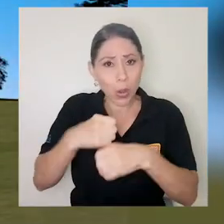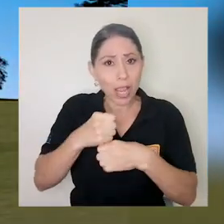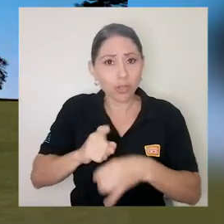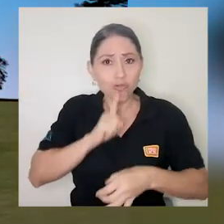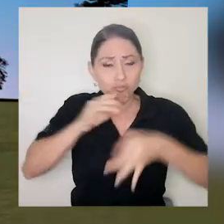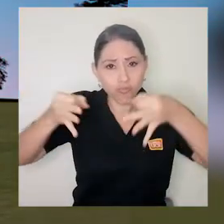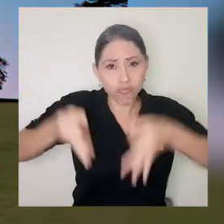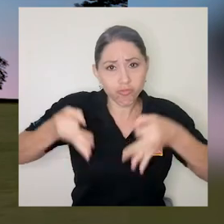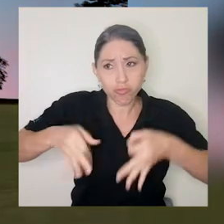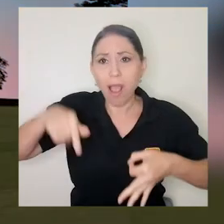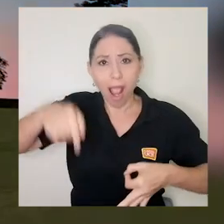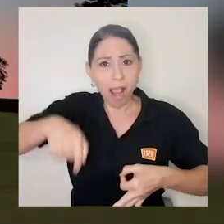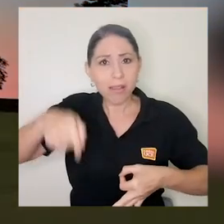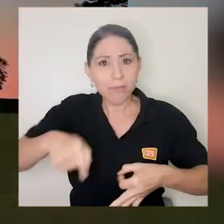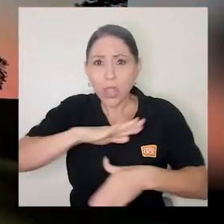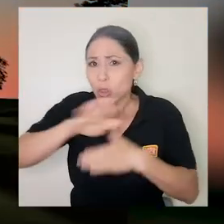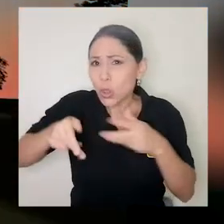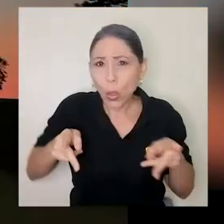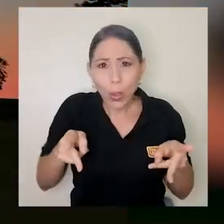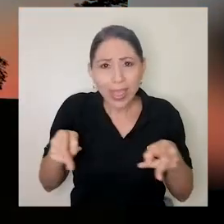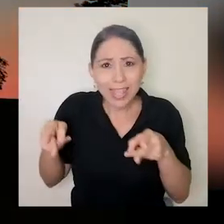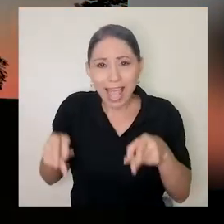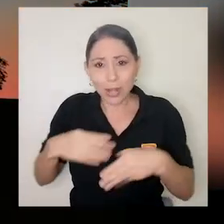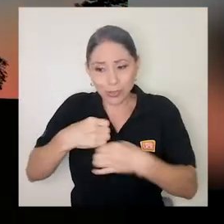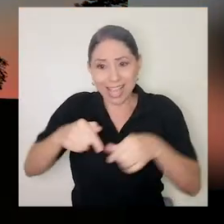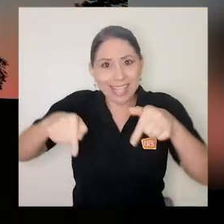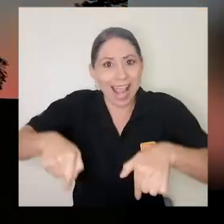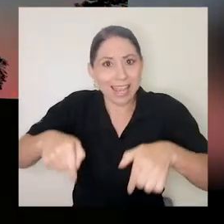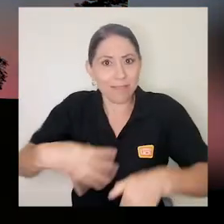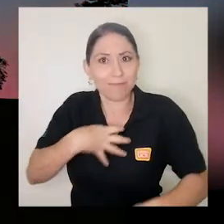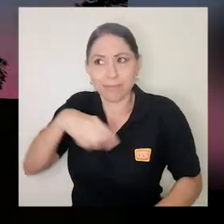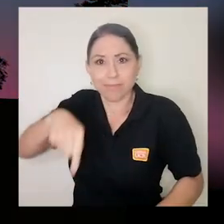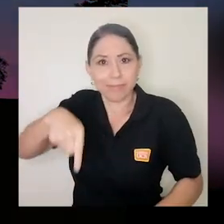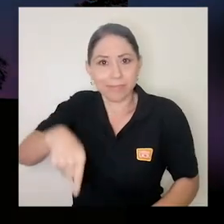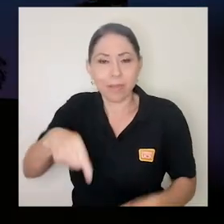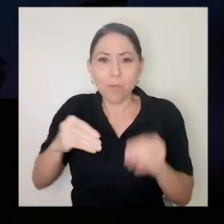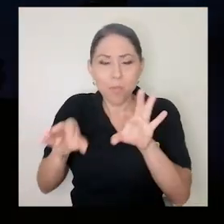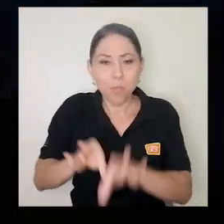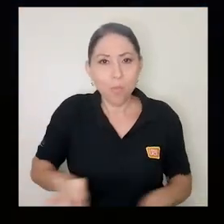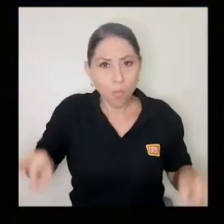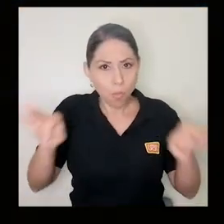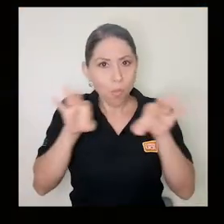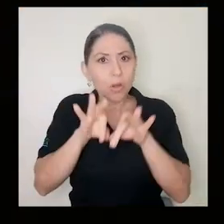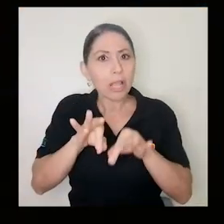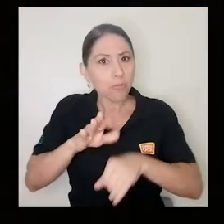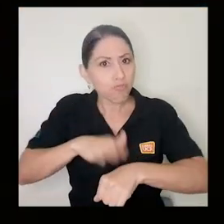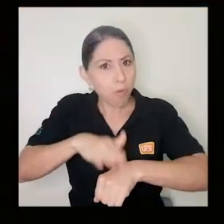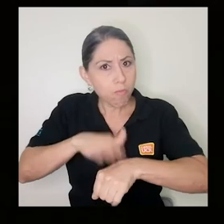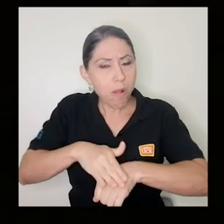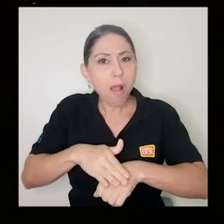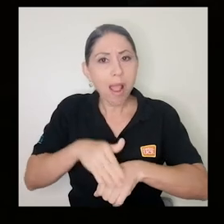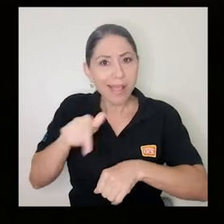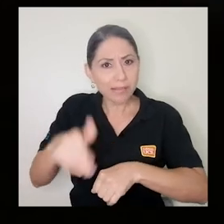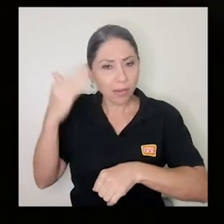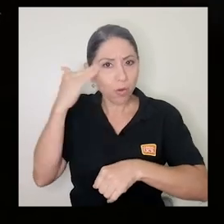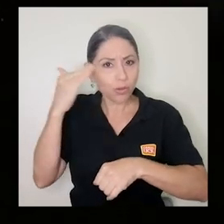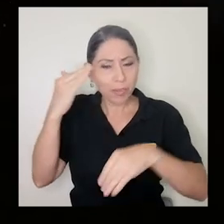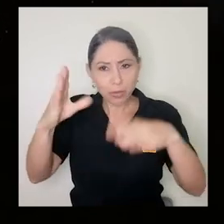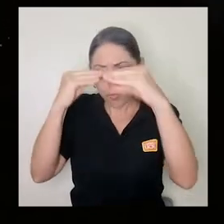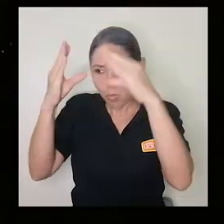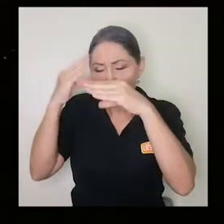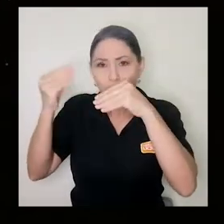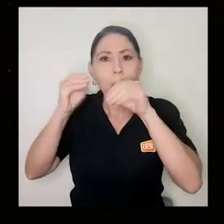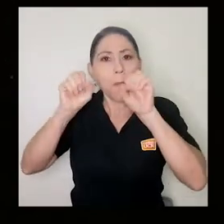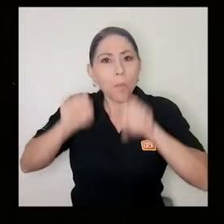hasta editados todo todo en el planetario entonces ha sido muy importante porque nos ha permitido compartir este conocimiento con